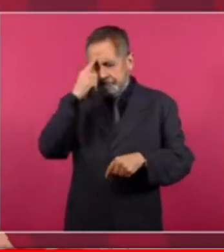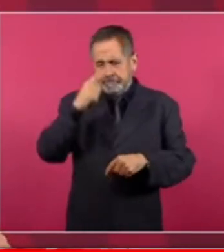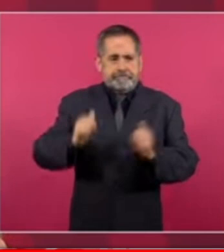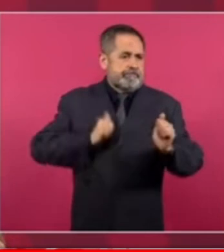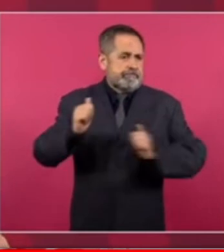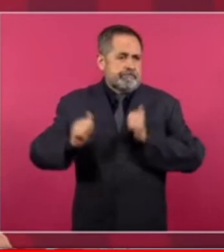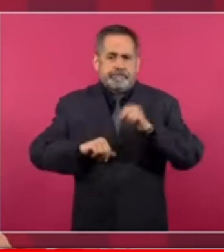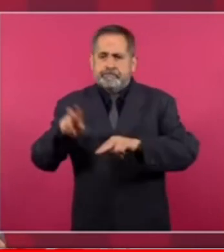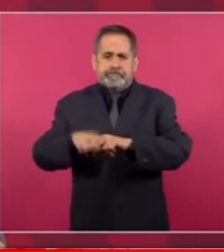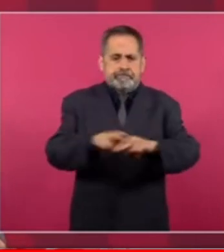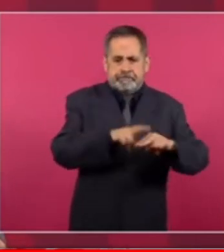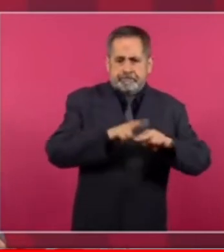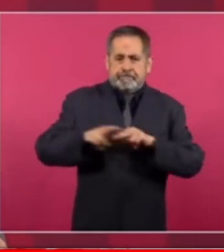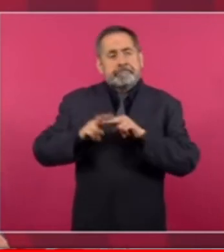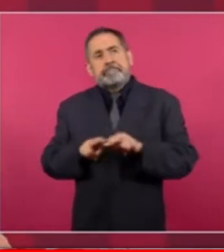lugar